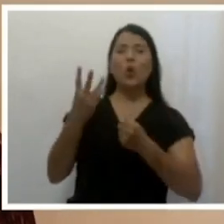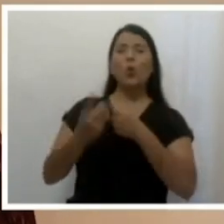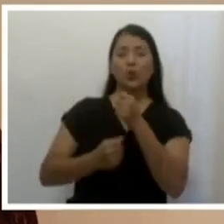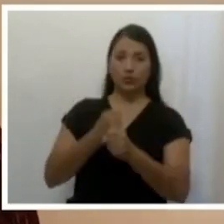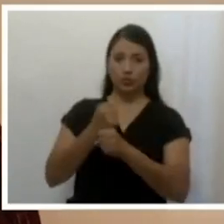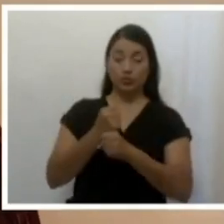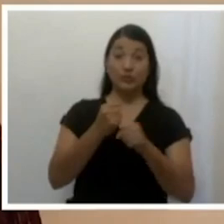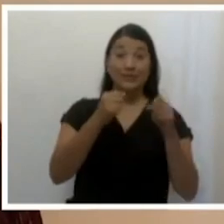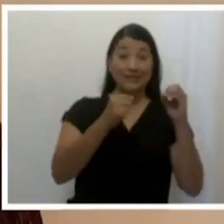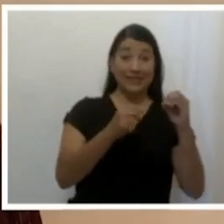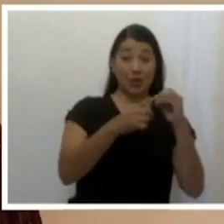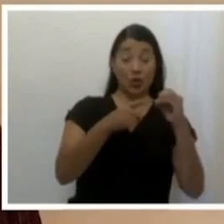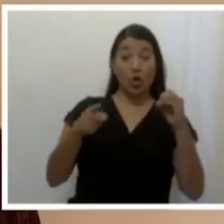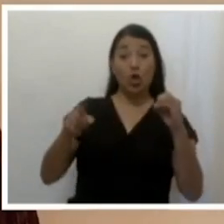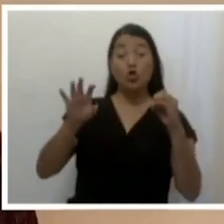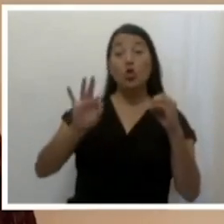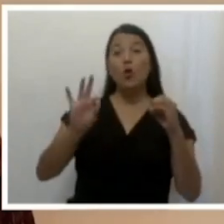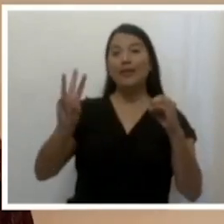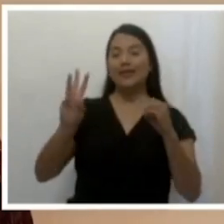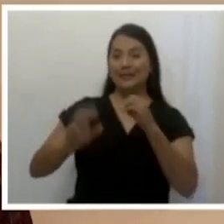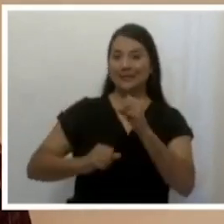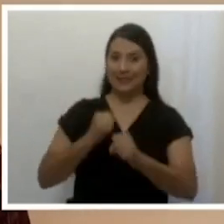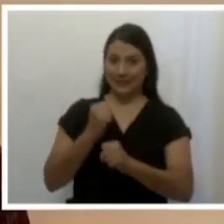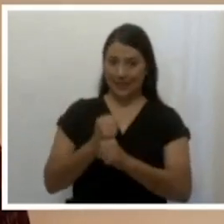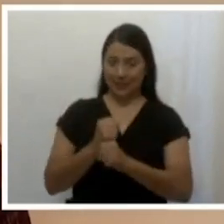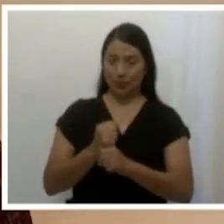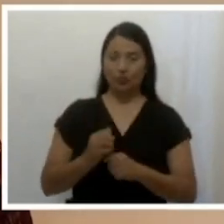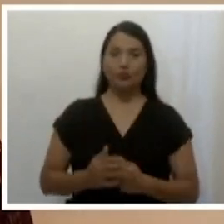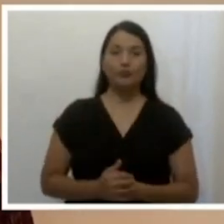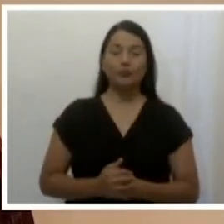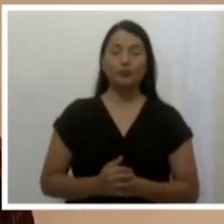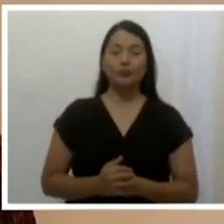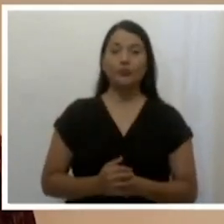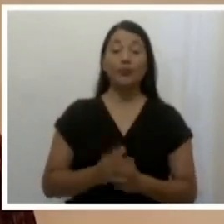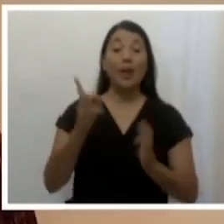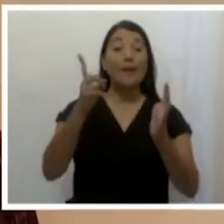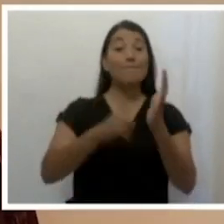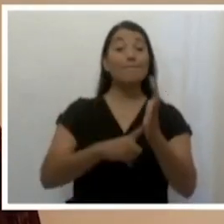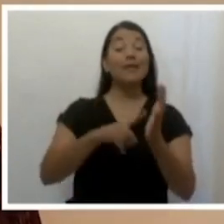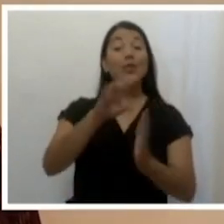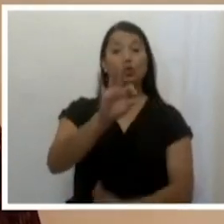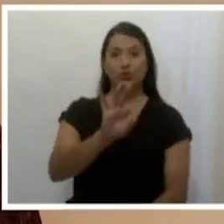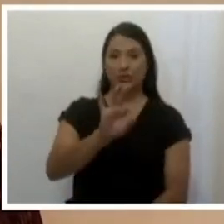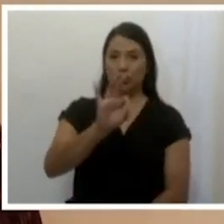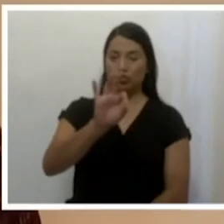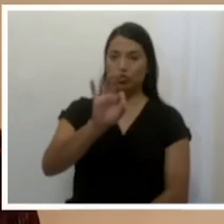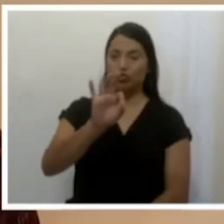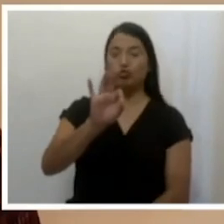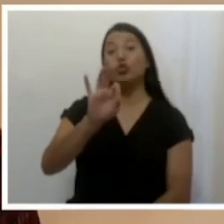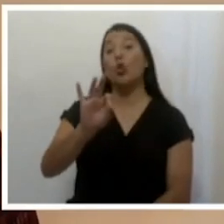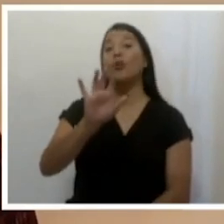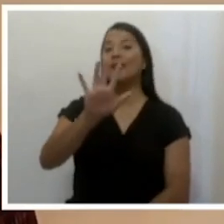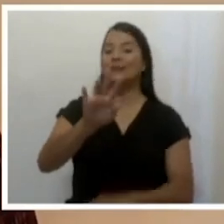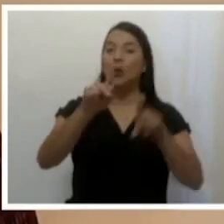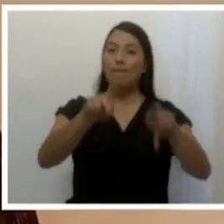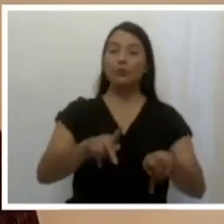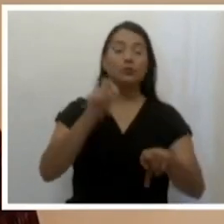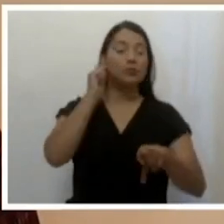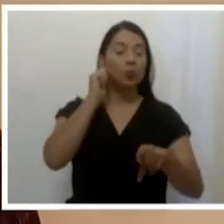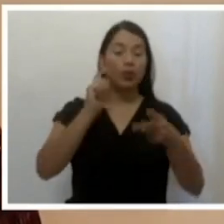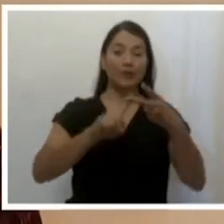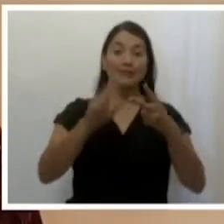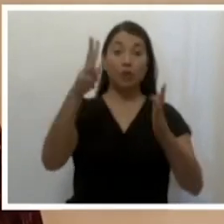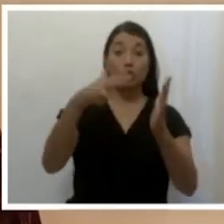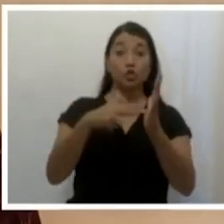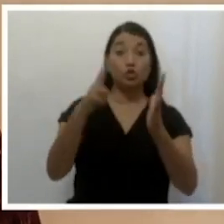de edad de 0 a 96 años, de los cuales 1,995 son mujeres y